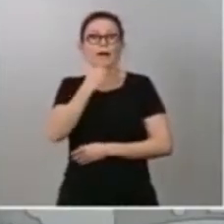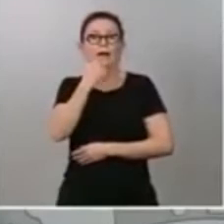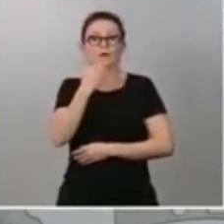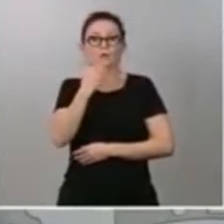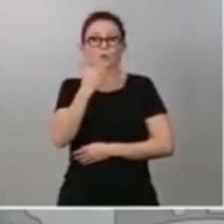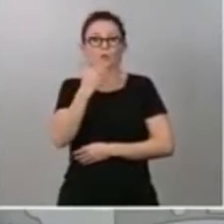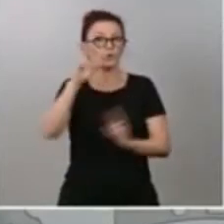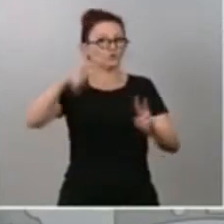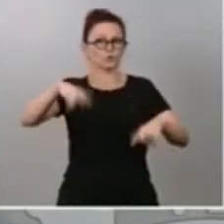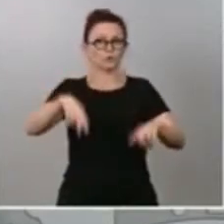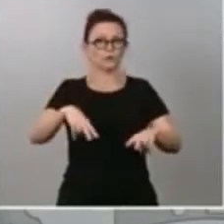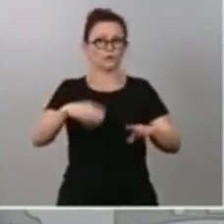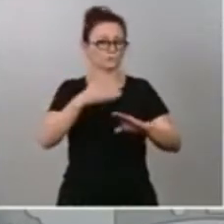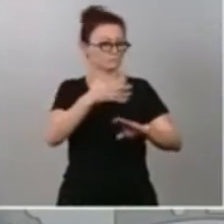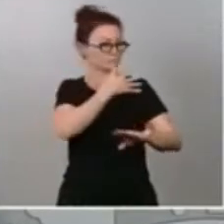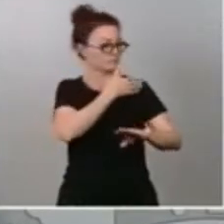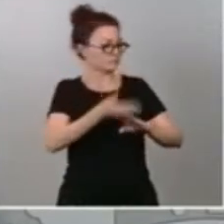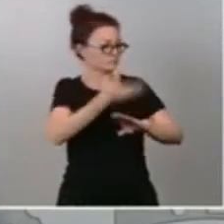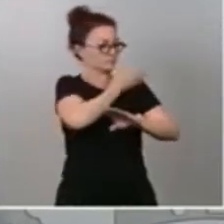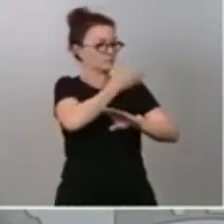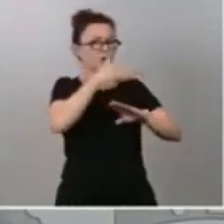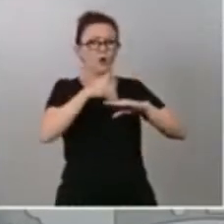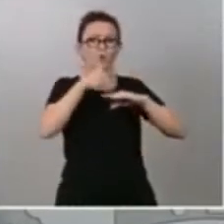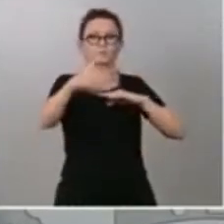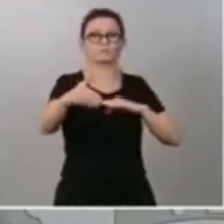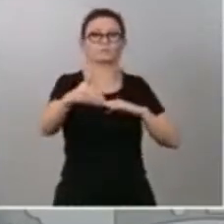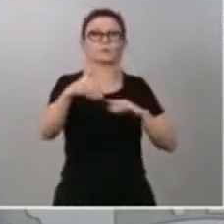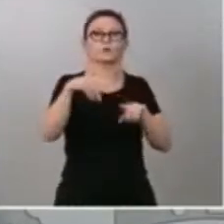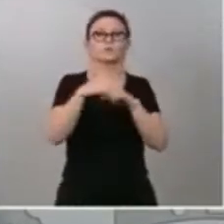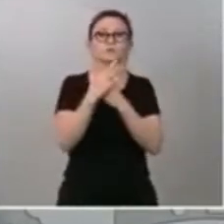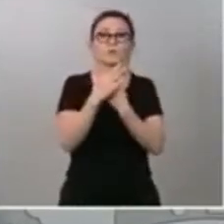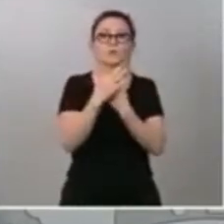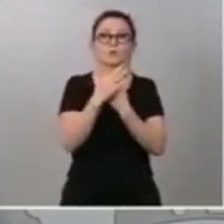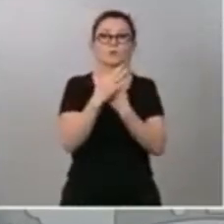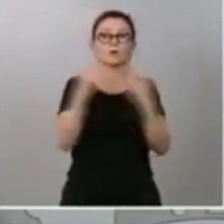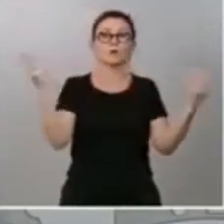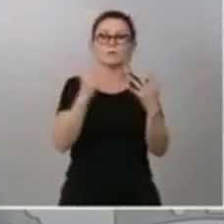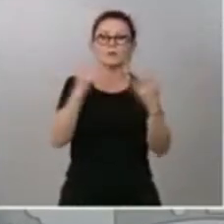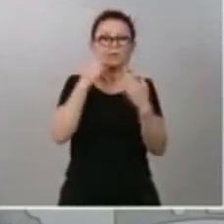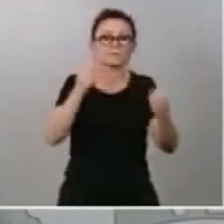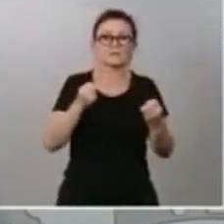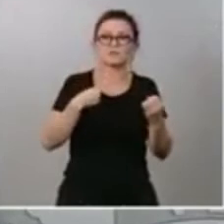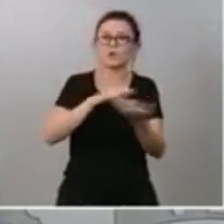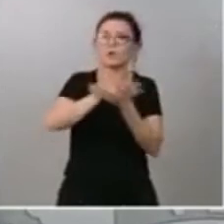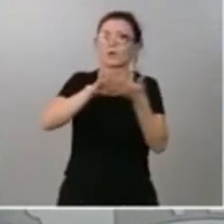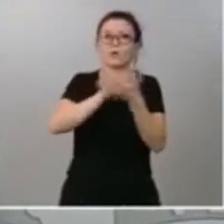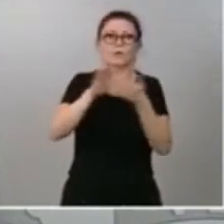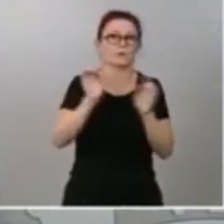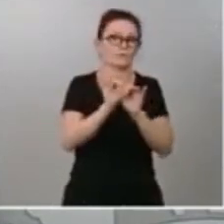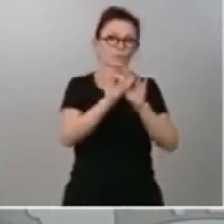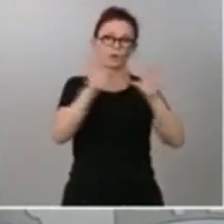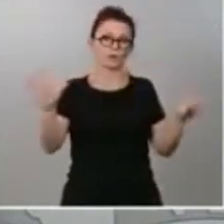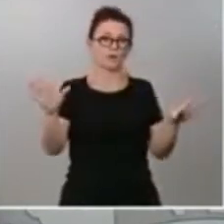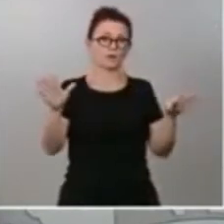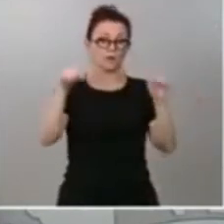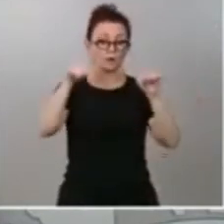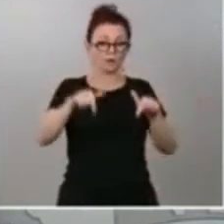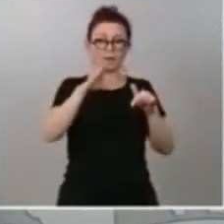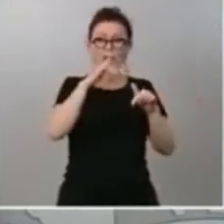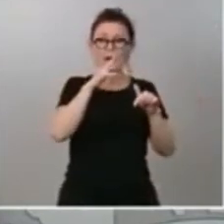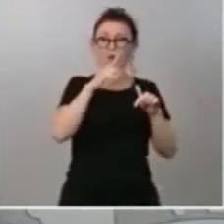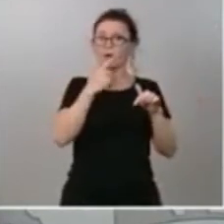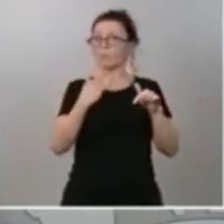Cuando estábamos en plena emergencia sanitaria hablé claro, hablé claro y ahora no lo haré de otra manera. Todavía